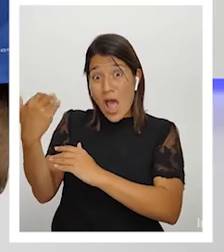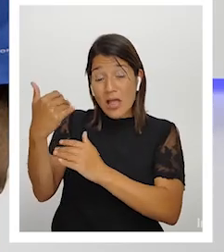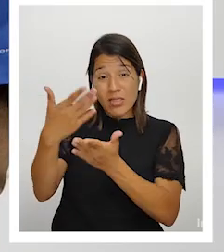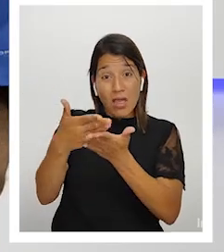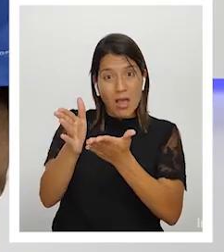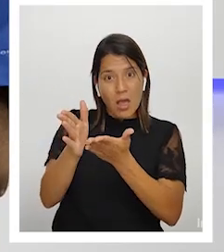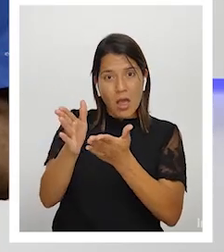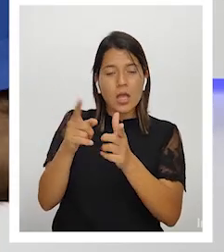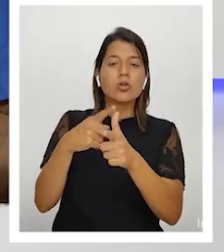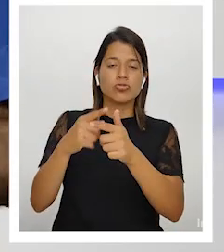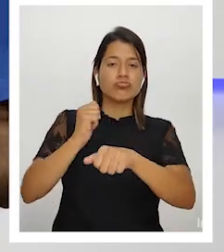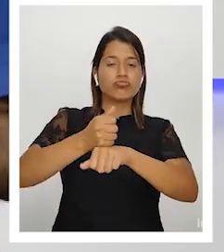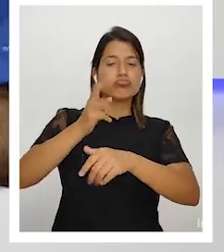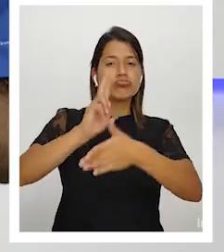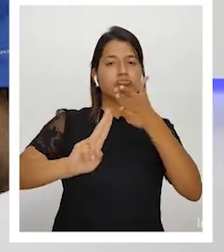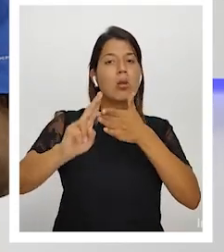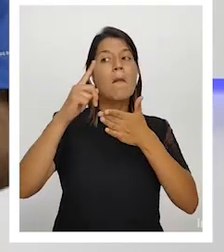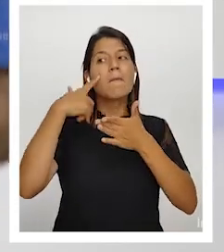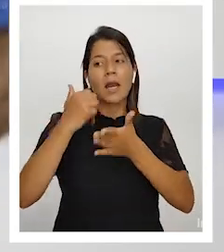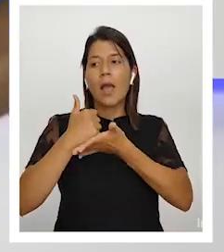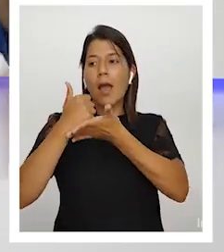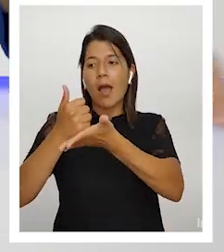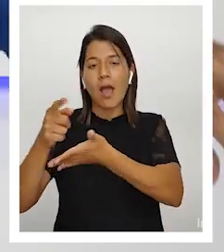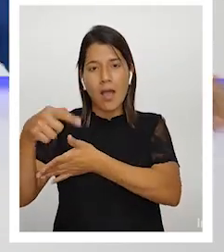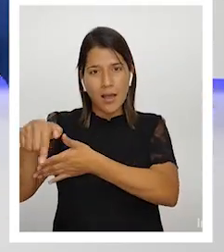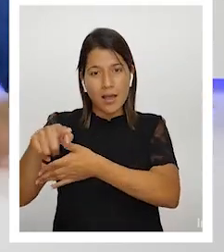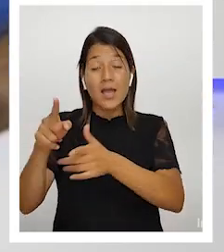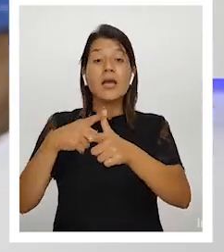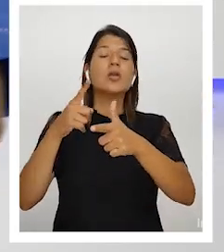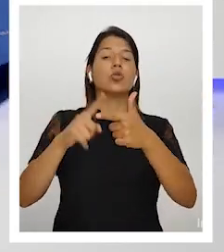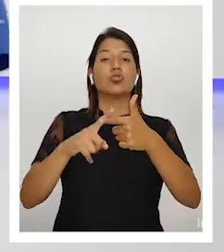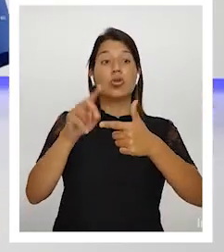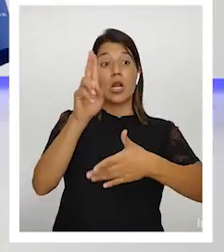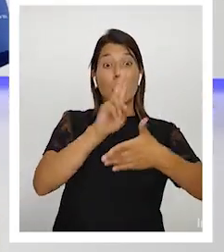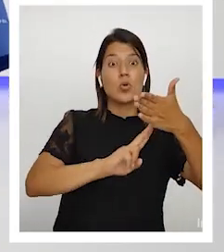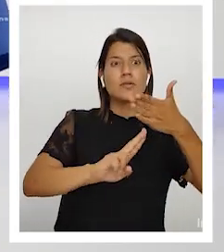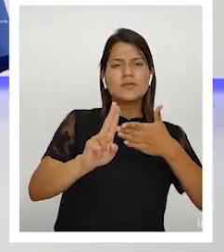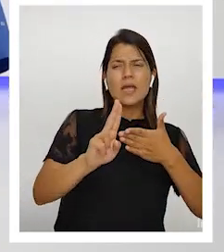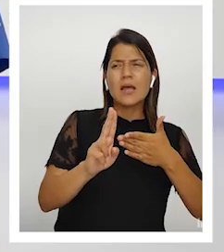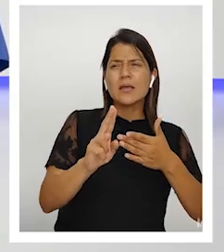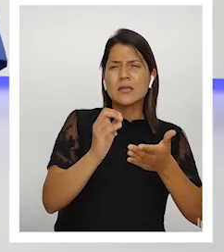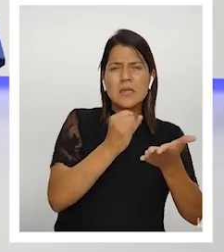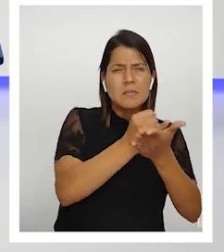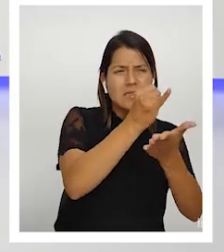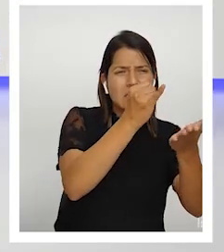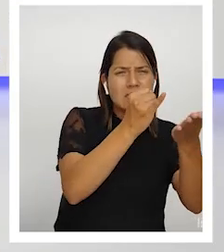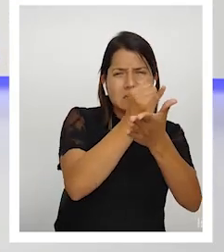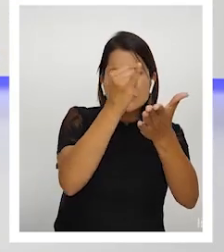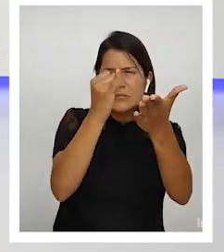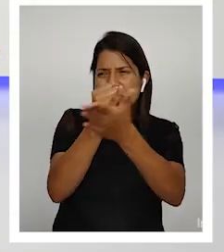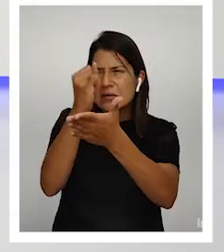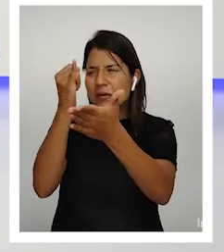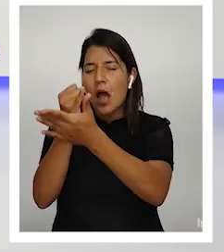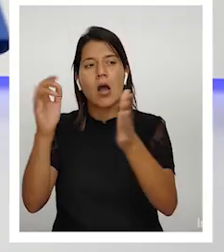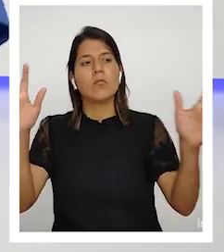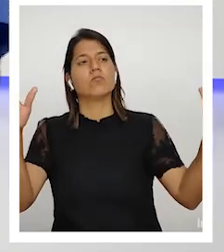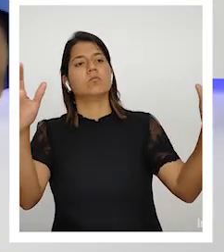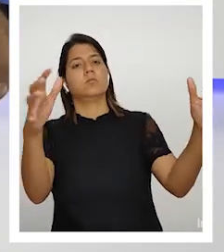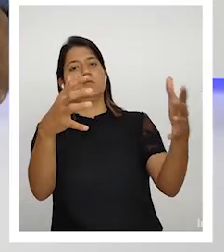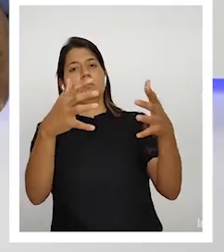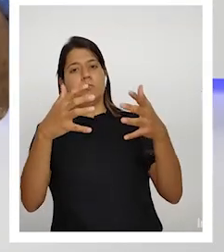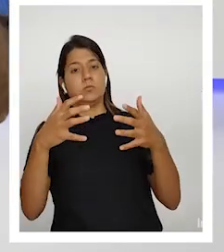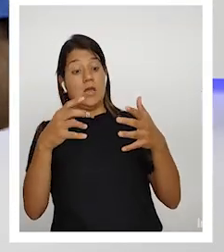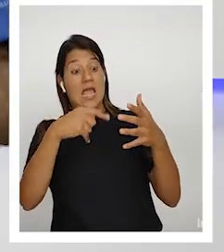Nación lo que hizo fue agarrar un montón de investigaciones que habían sueltas por todo lado y articularlas en función de las necesidades nacionales y al